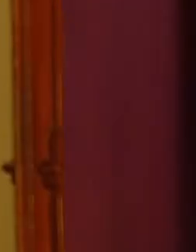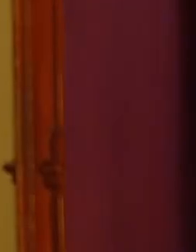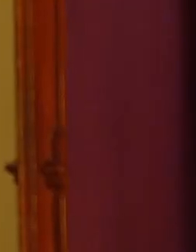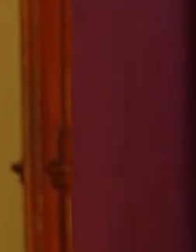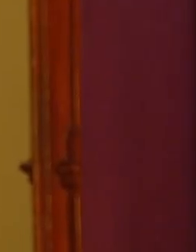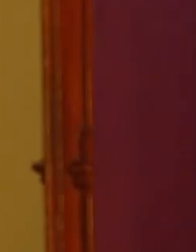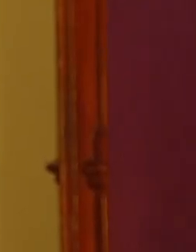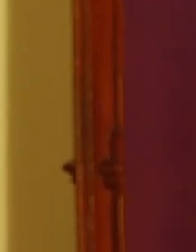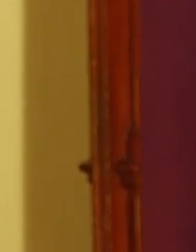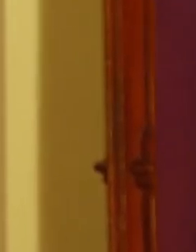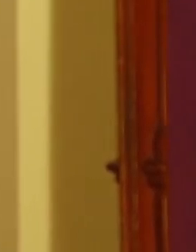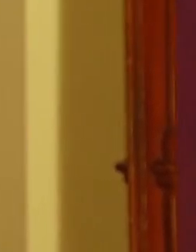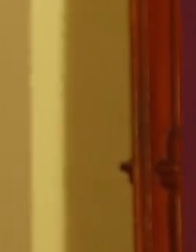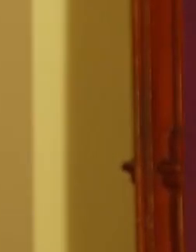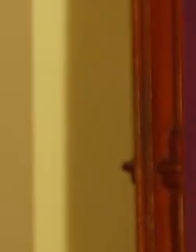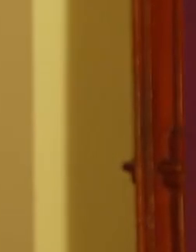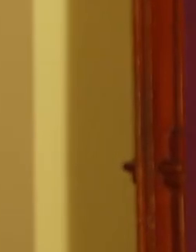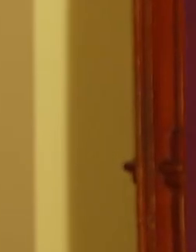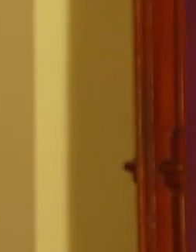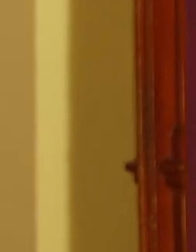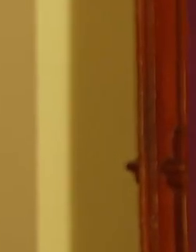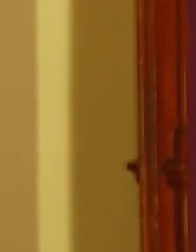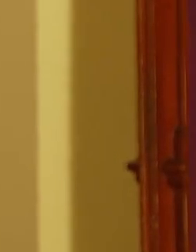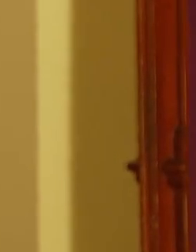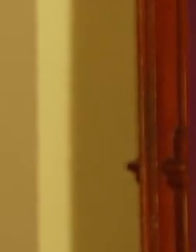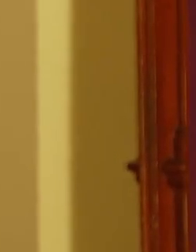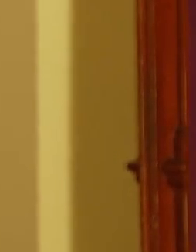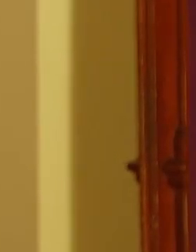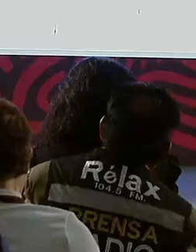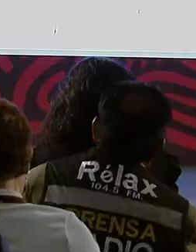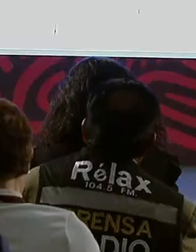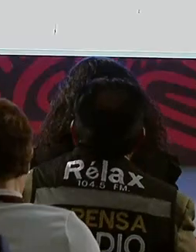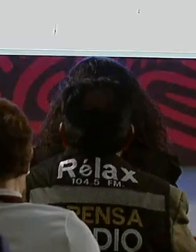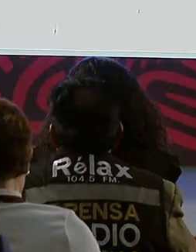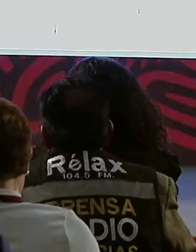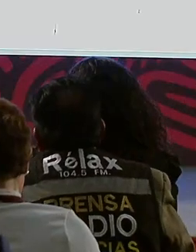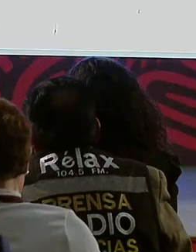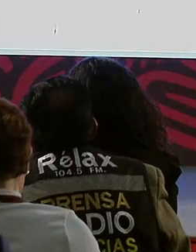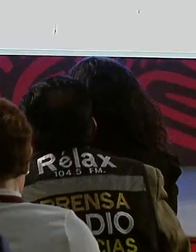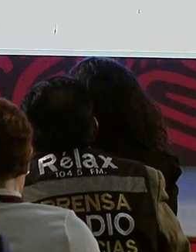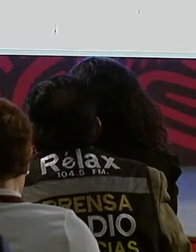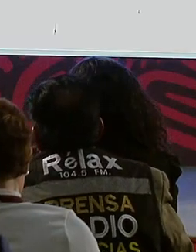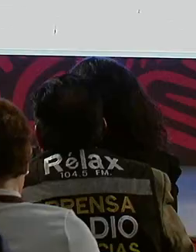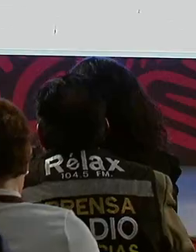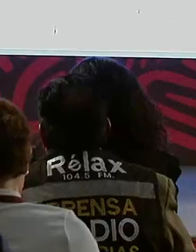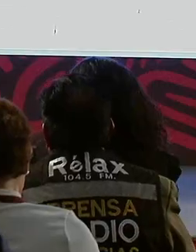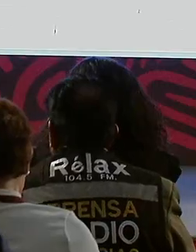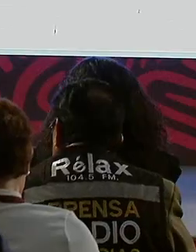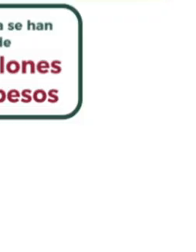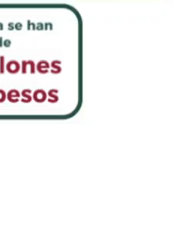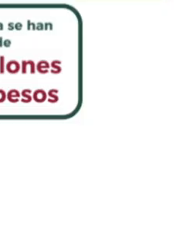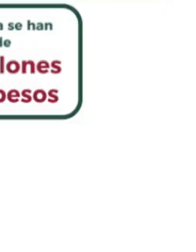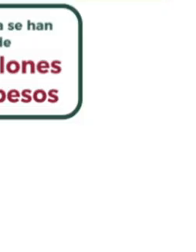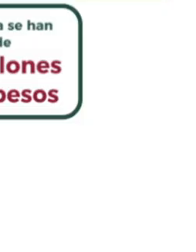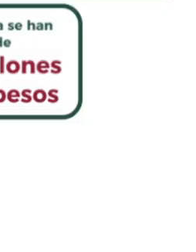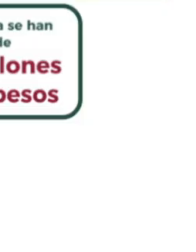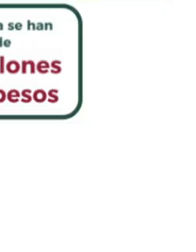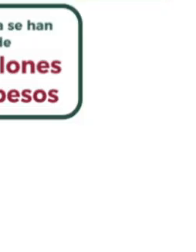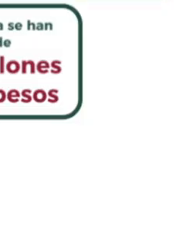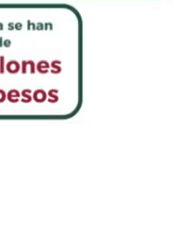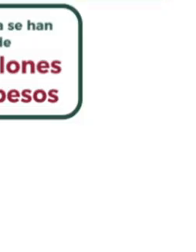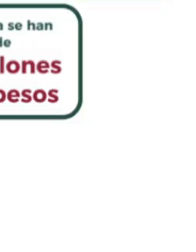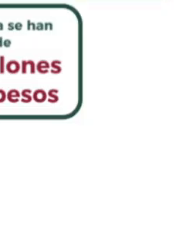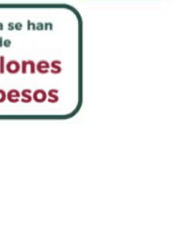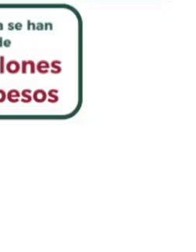Del 19 de marzo de 2022 al 8 de julio, con el trabajo de los estados